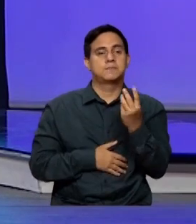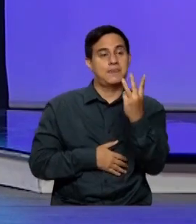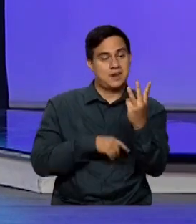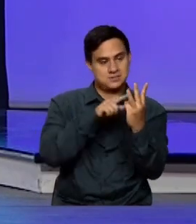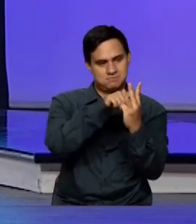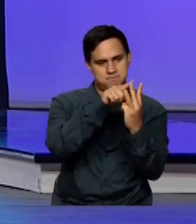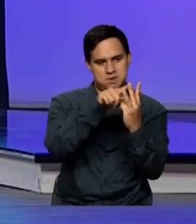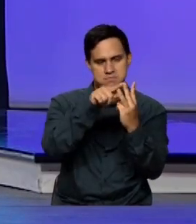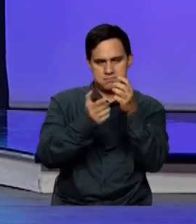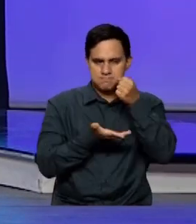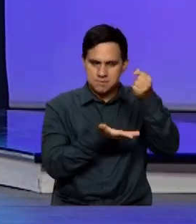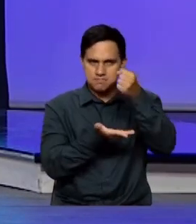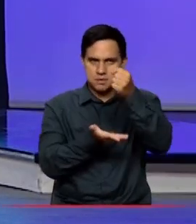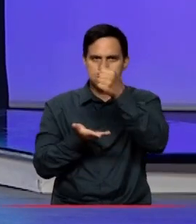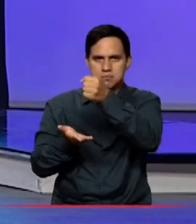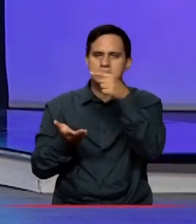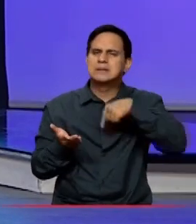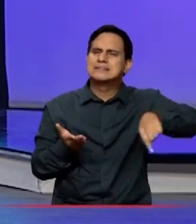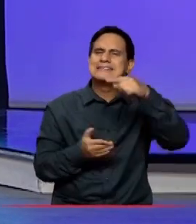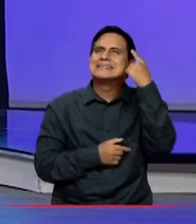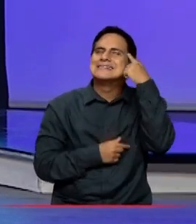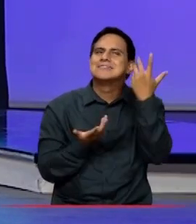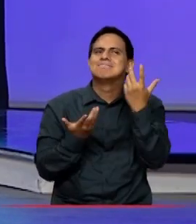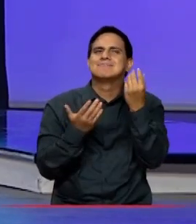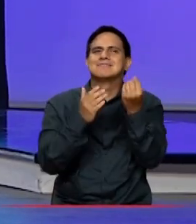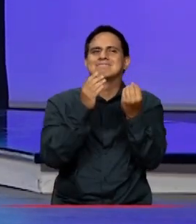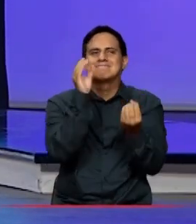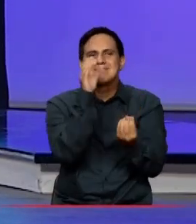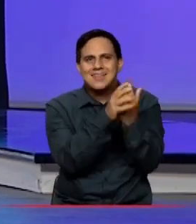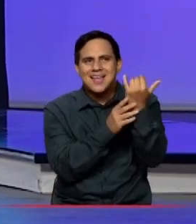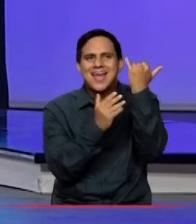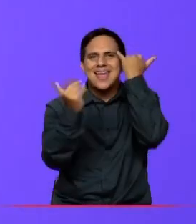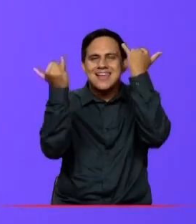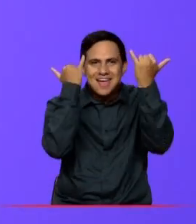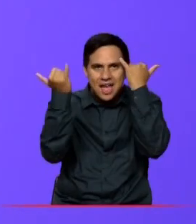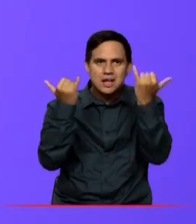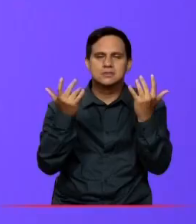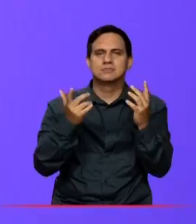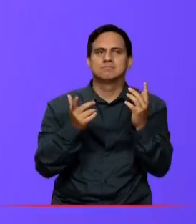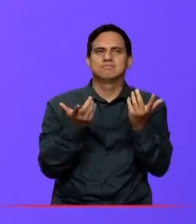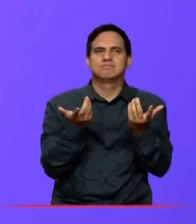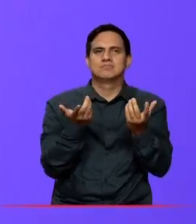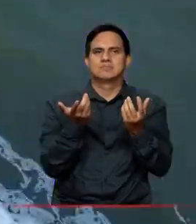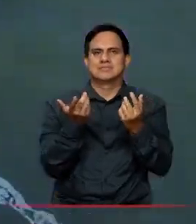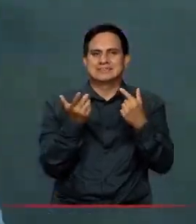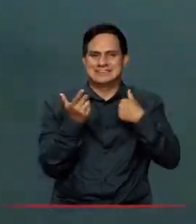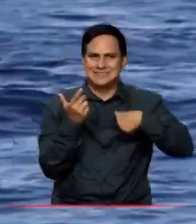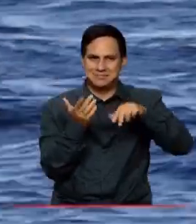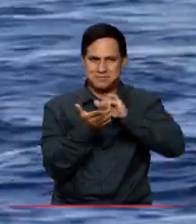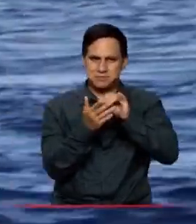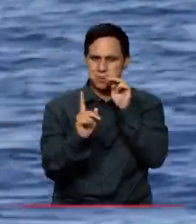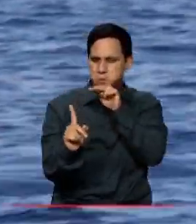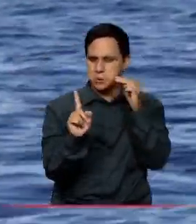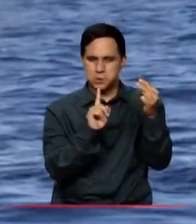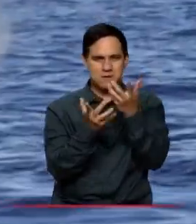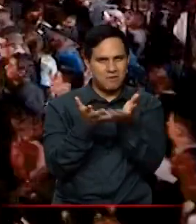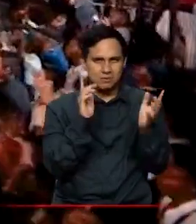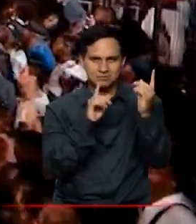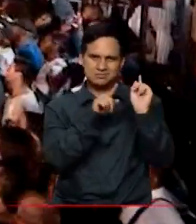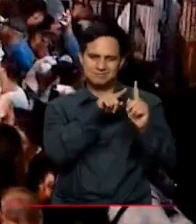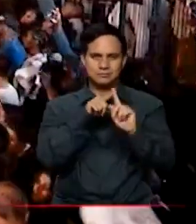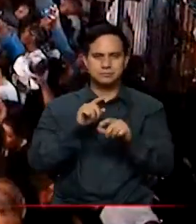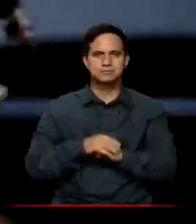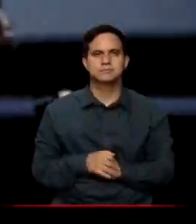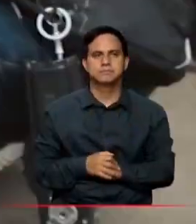dinamismo y seguir buscando nuevas ideas, temas libres para escuchar, para refrescar nuestros puntos de vista. Otros retos importantes